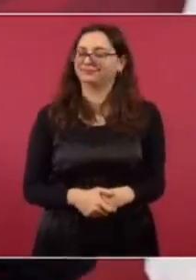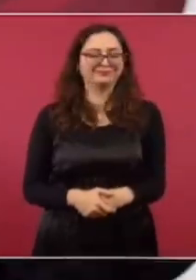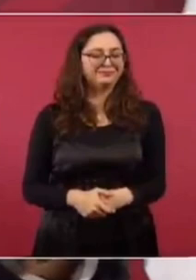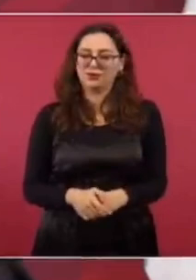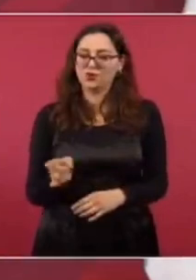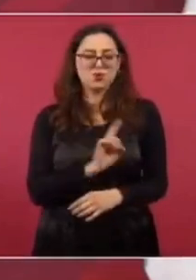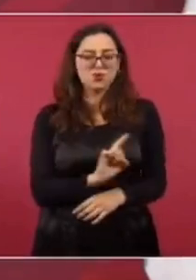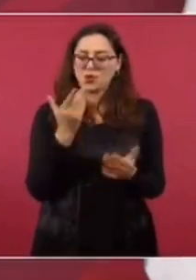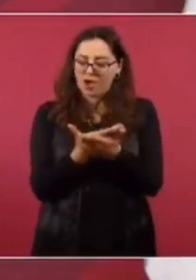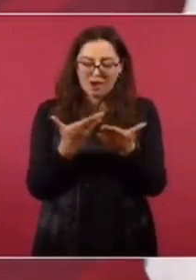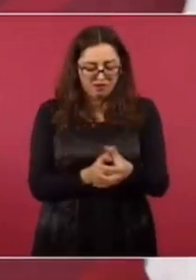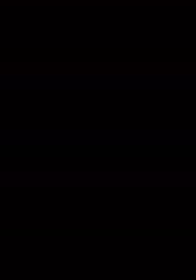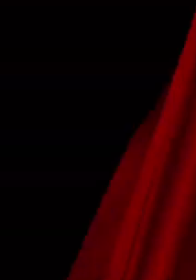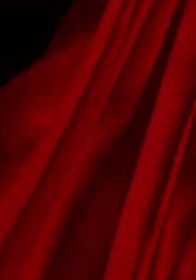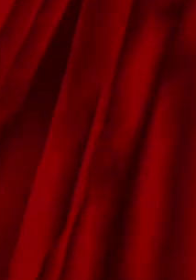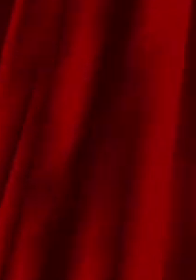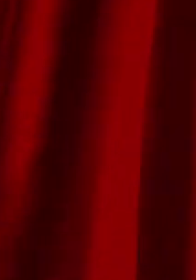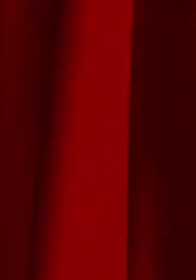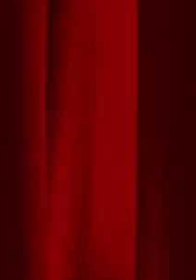Ahora llega a todos.